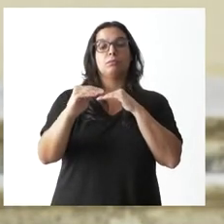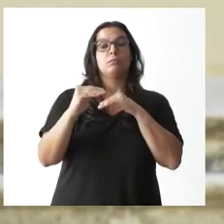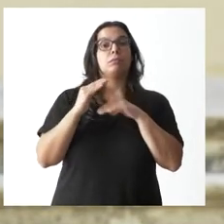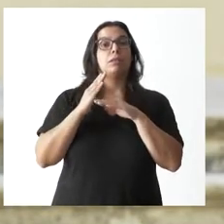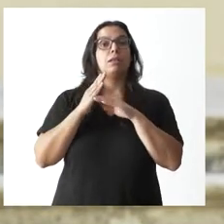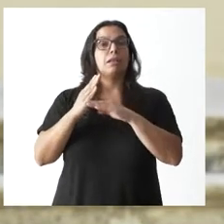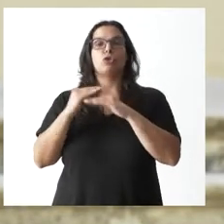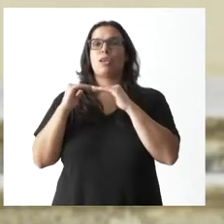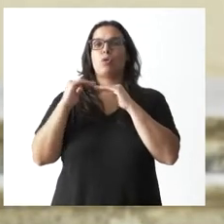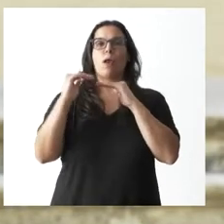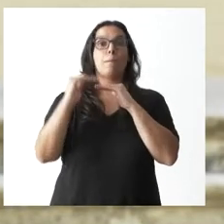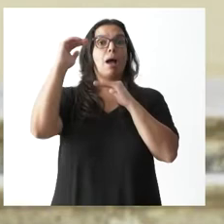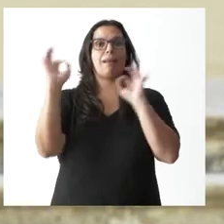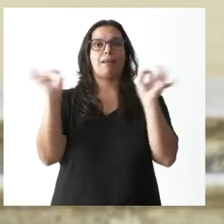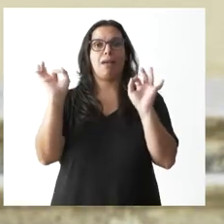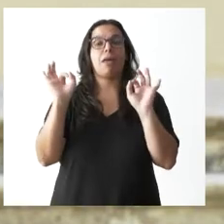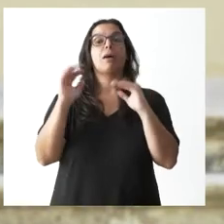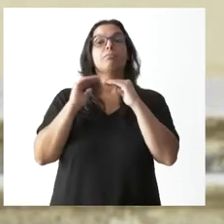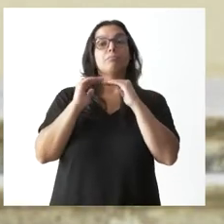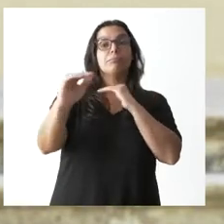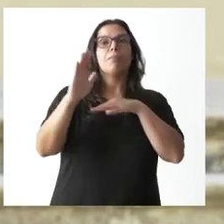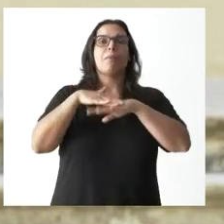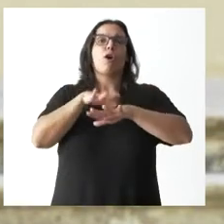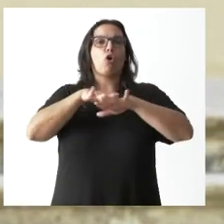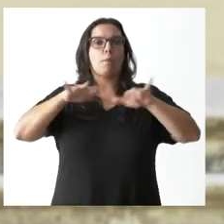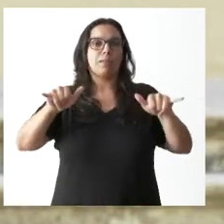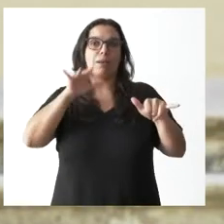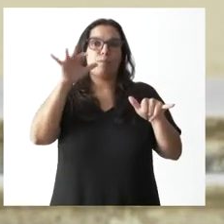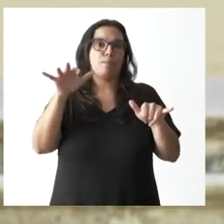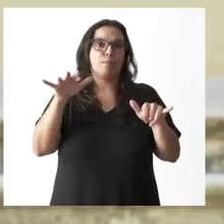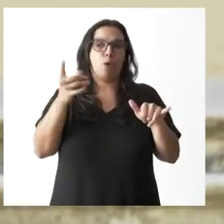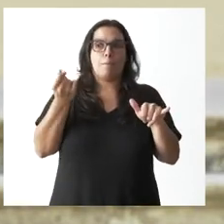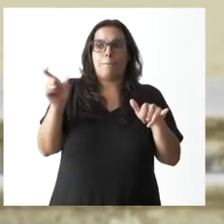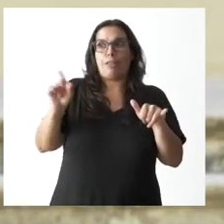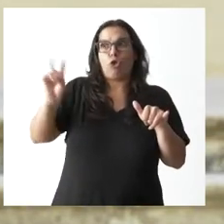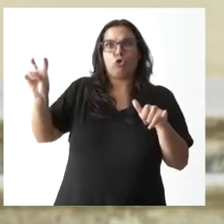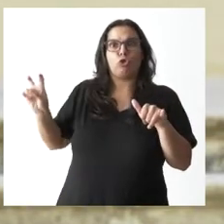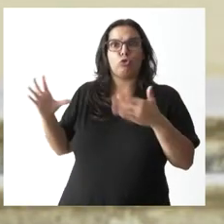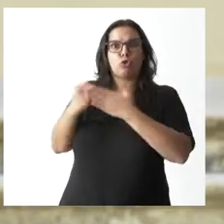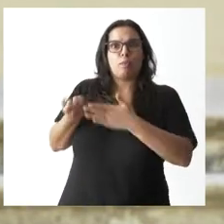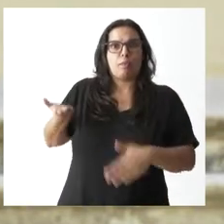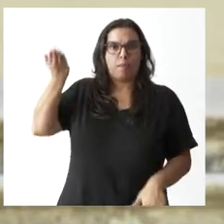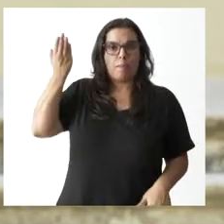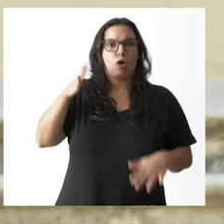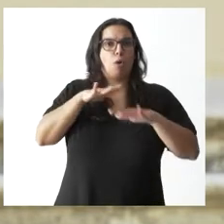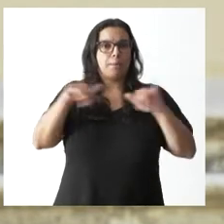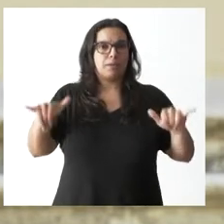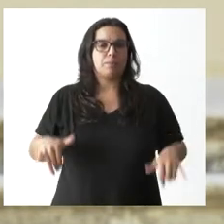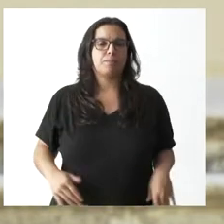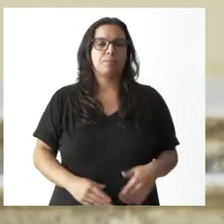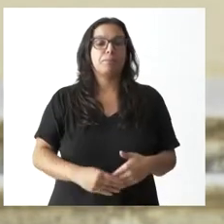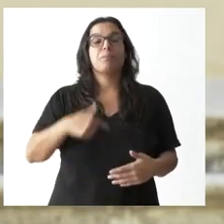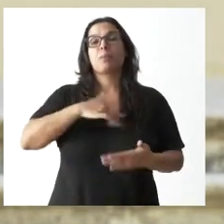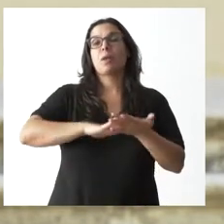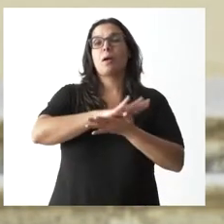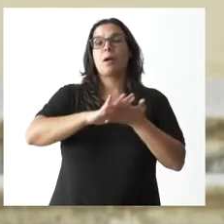congelar, precisamente para compensar el coste de la inflación. Hablaba de cinco